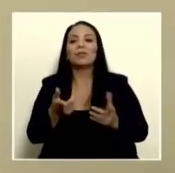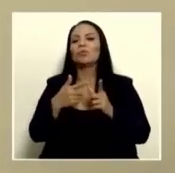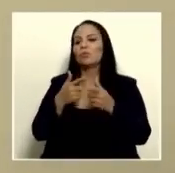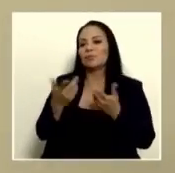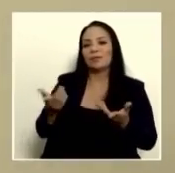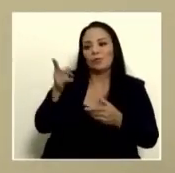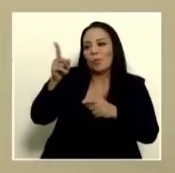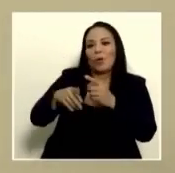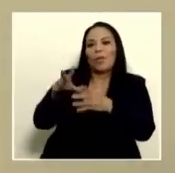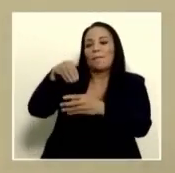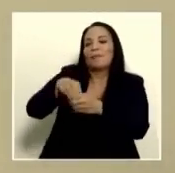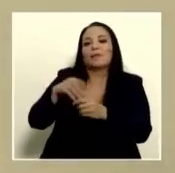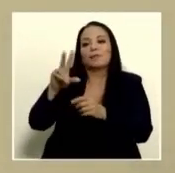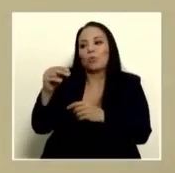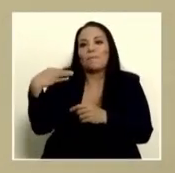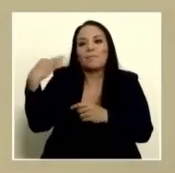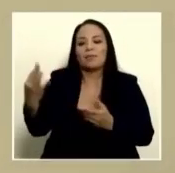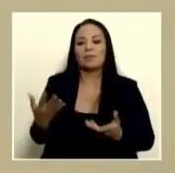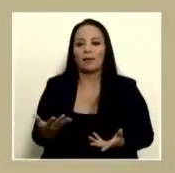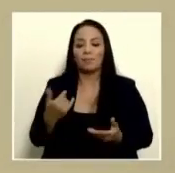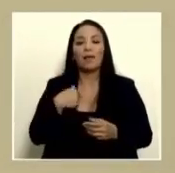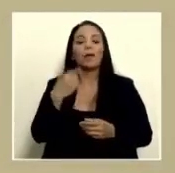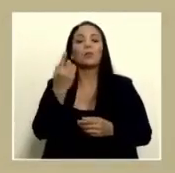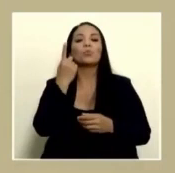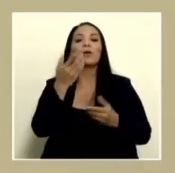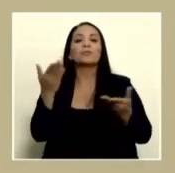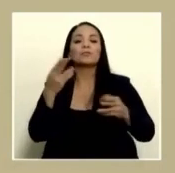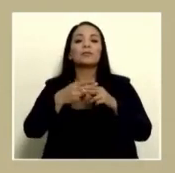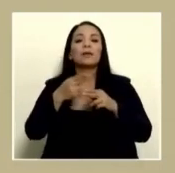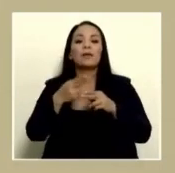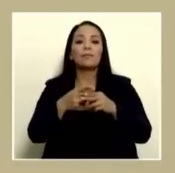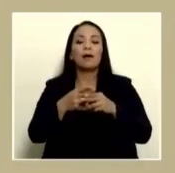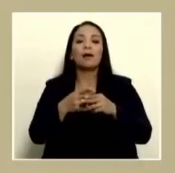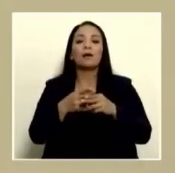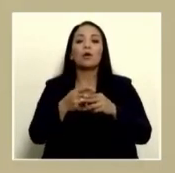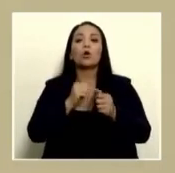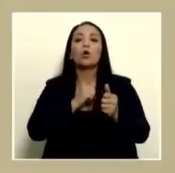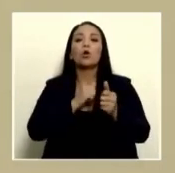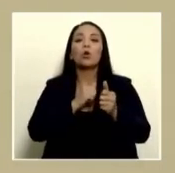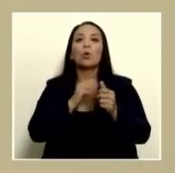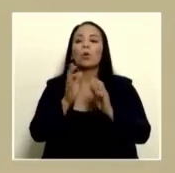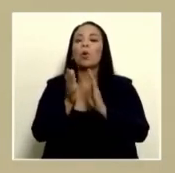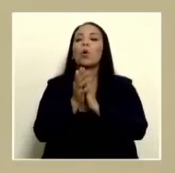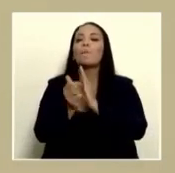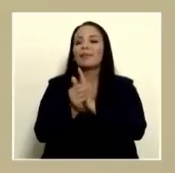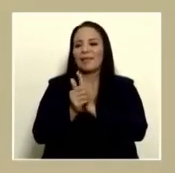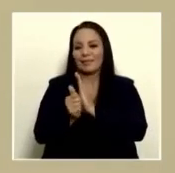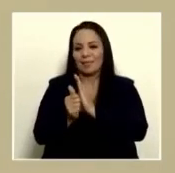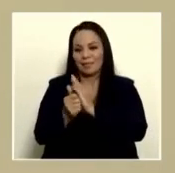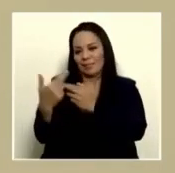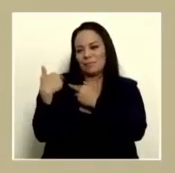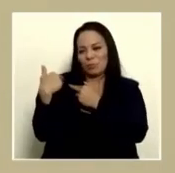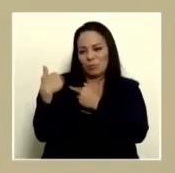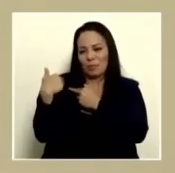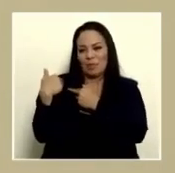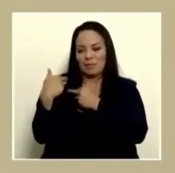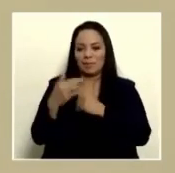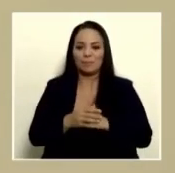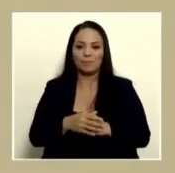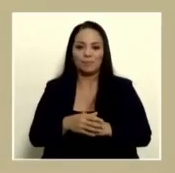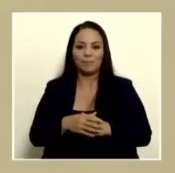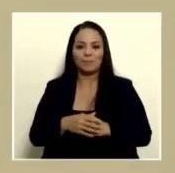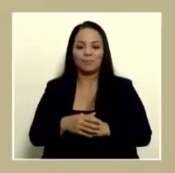meterse donde no lo invitan porque hay una cosa que se llama competencias oigan ustedes la